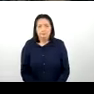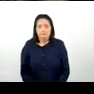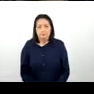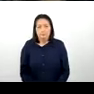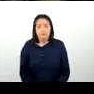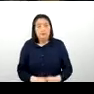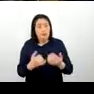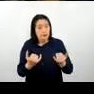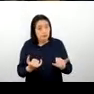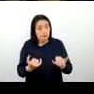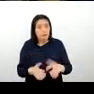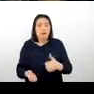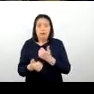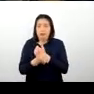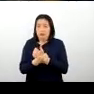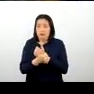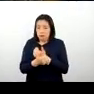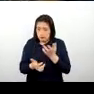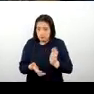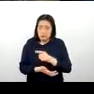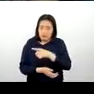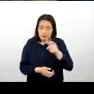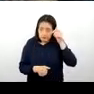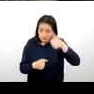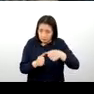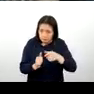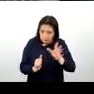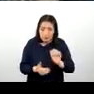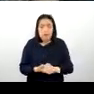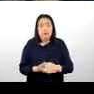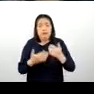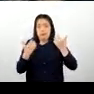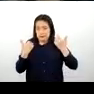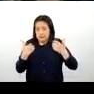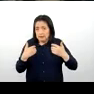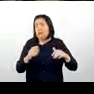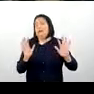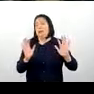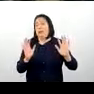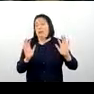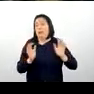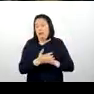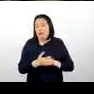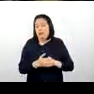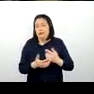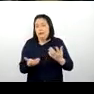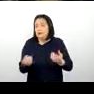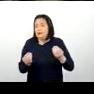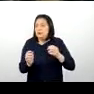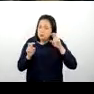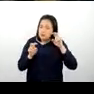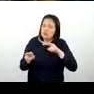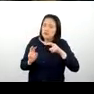Ahora, Ayacucho, recordemos de que ya está siendo vista de manera también